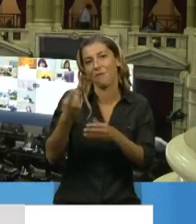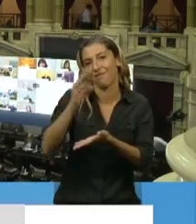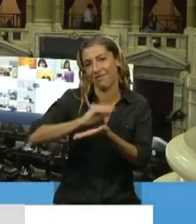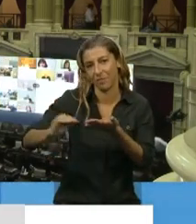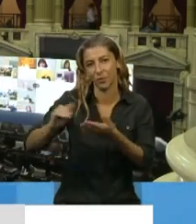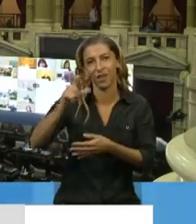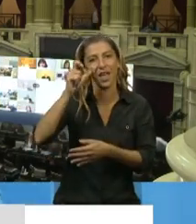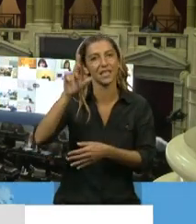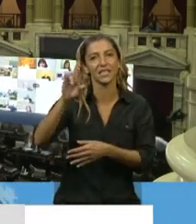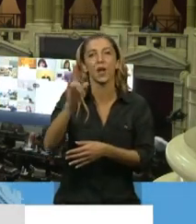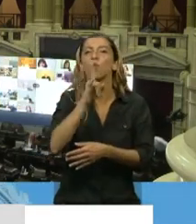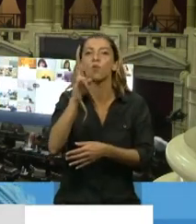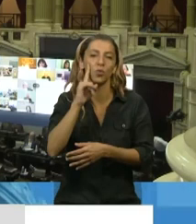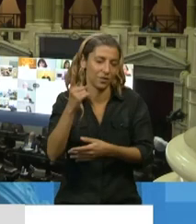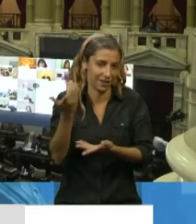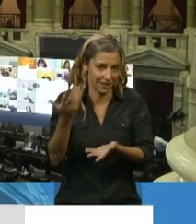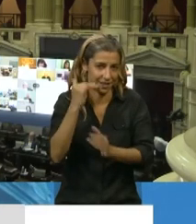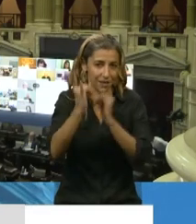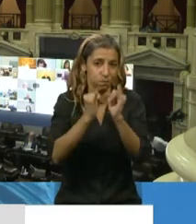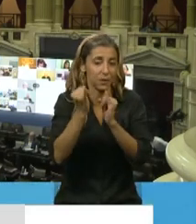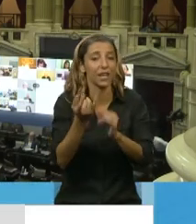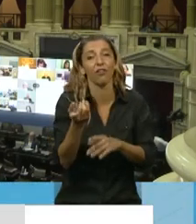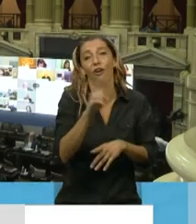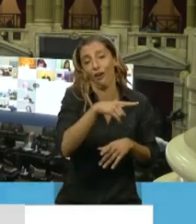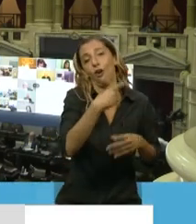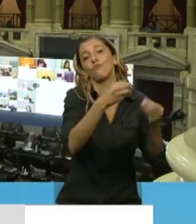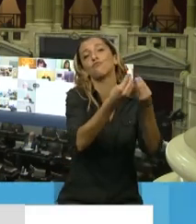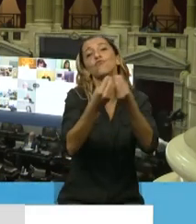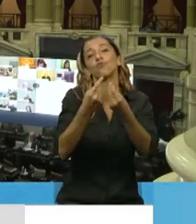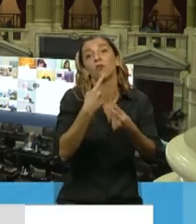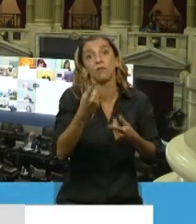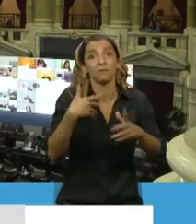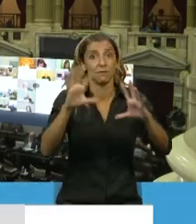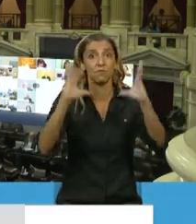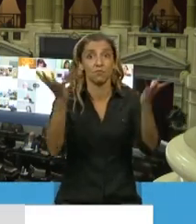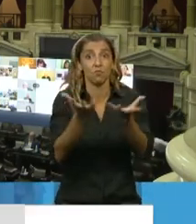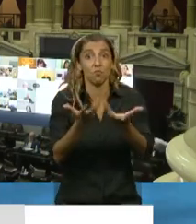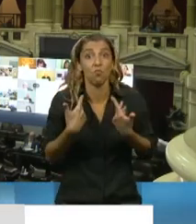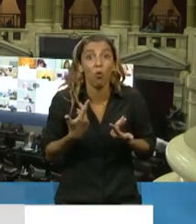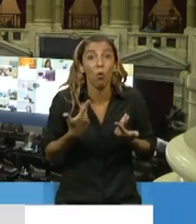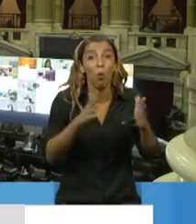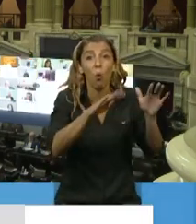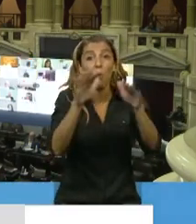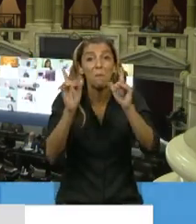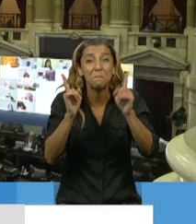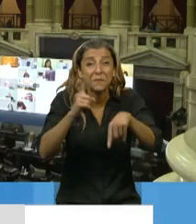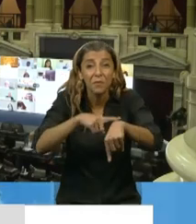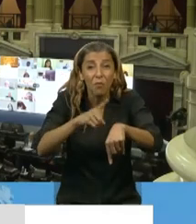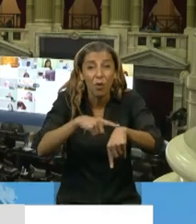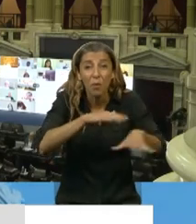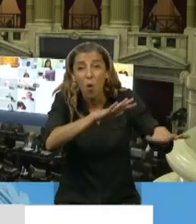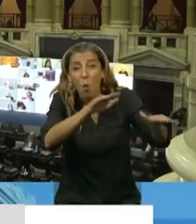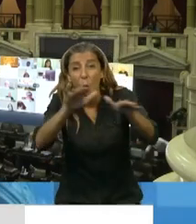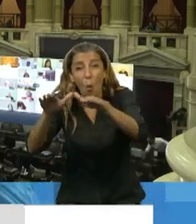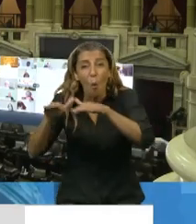dice que esto es un hecho social total, que nunca pasó en la historia de la humanidad, que nos pase a todos al mismo tiempo algo. Había